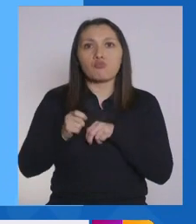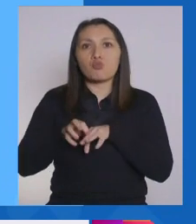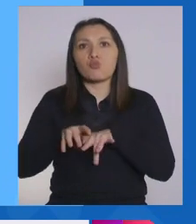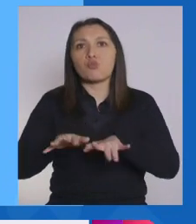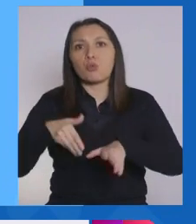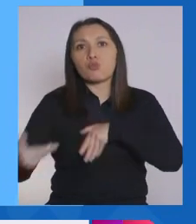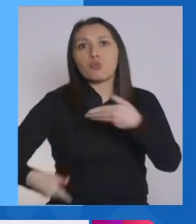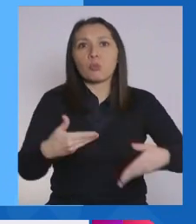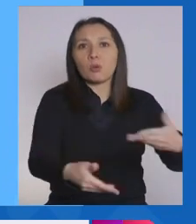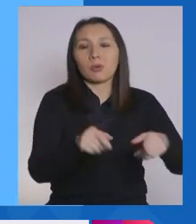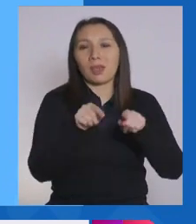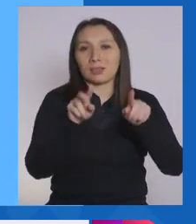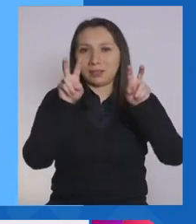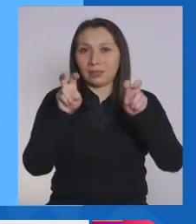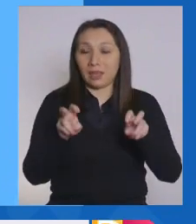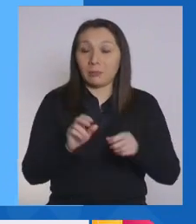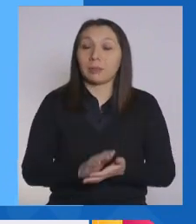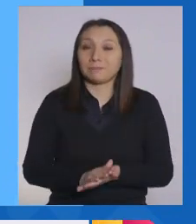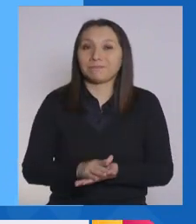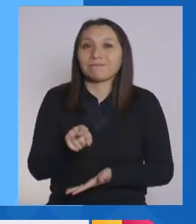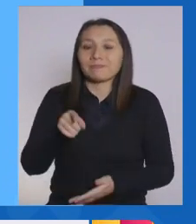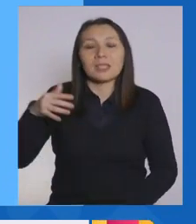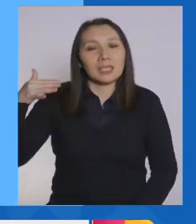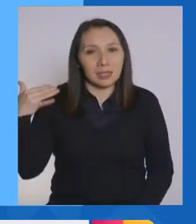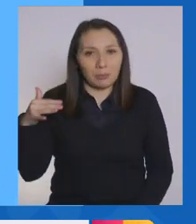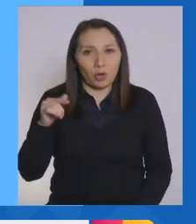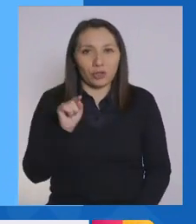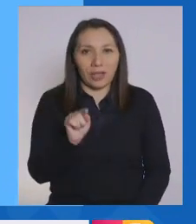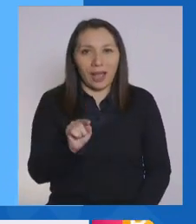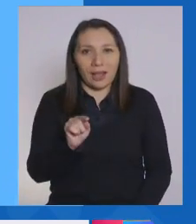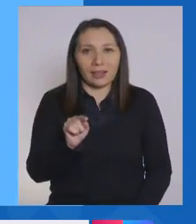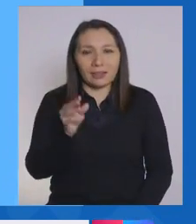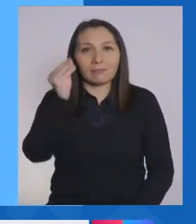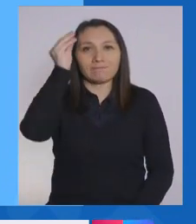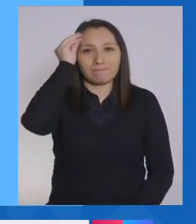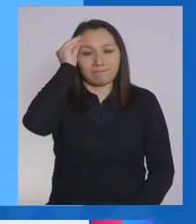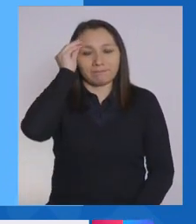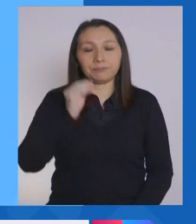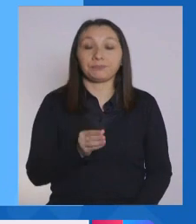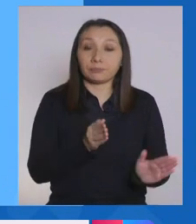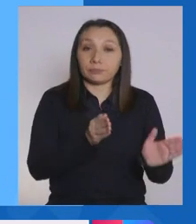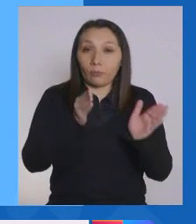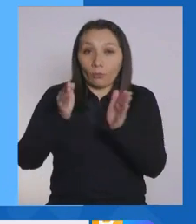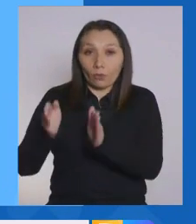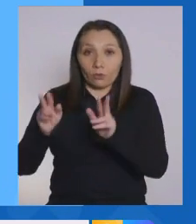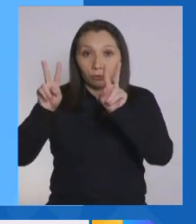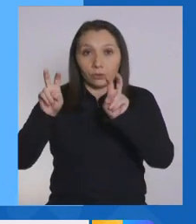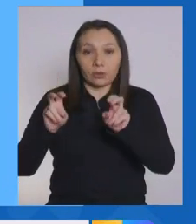en ese sentido. Así que, importante eso también. Por otra parte,